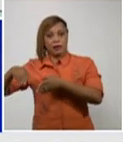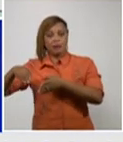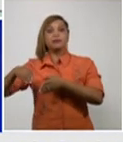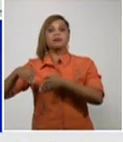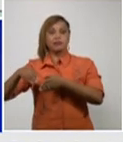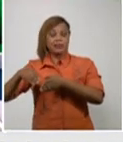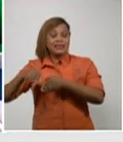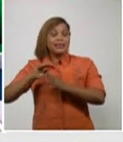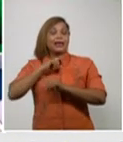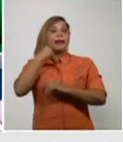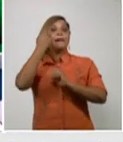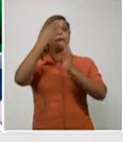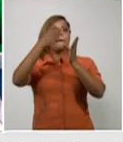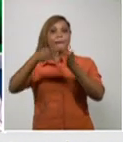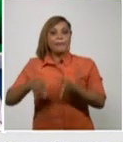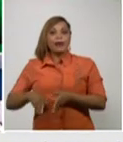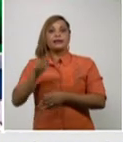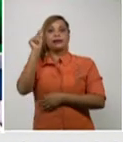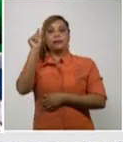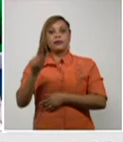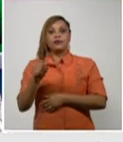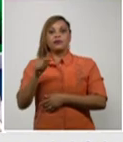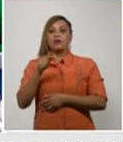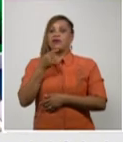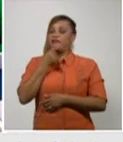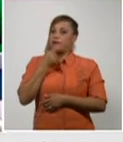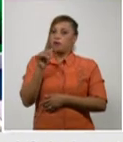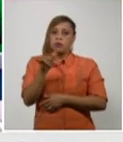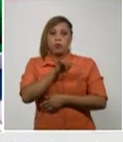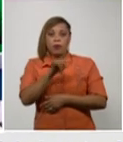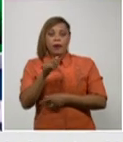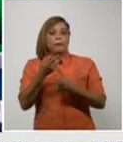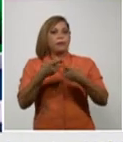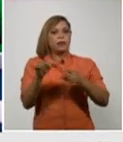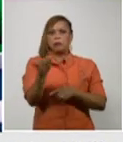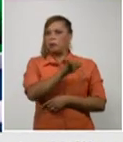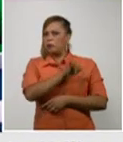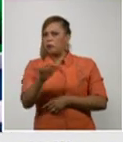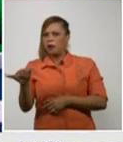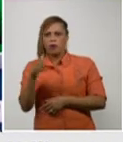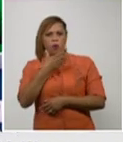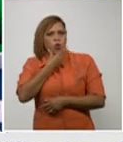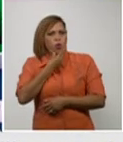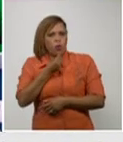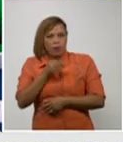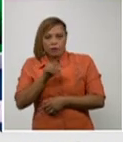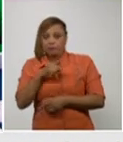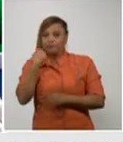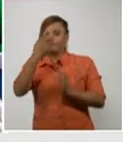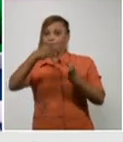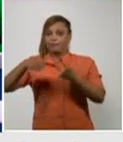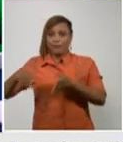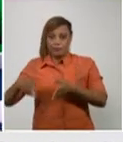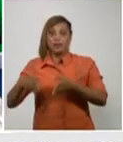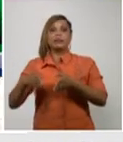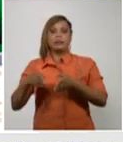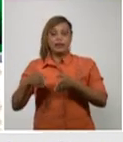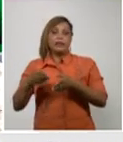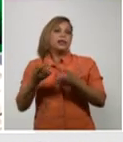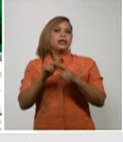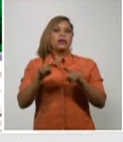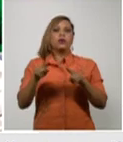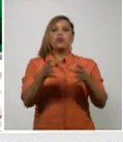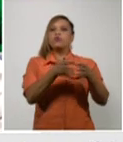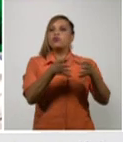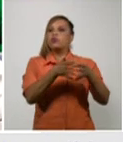mata personas de riesgo pero mata personas relativamente jóvenes también cuando también hay un grupo